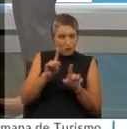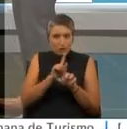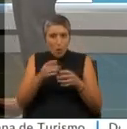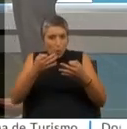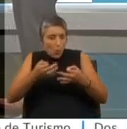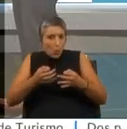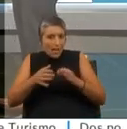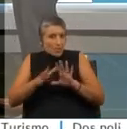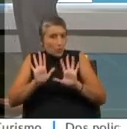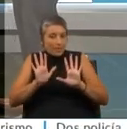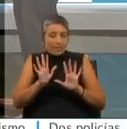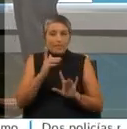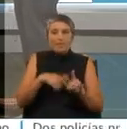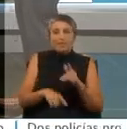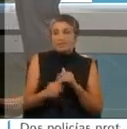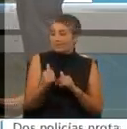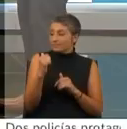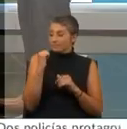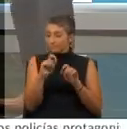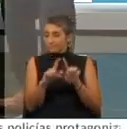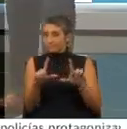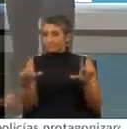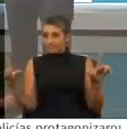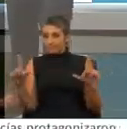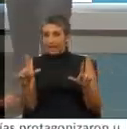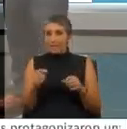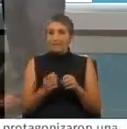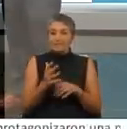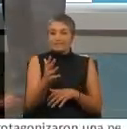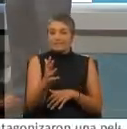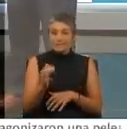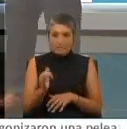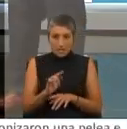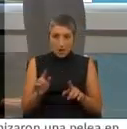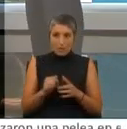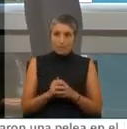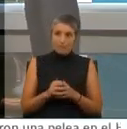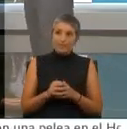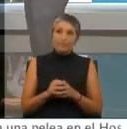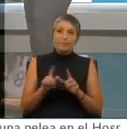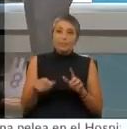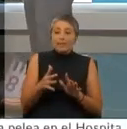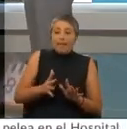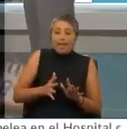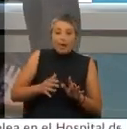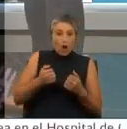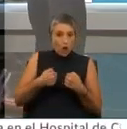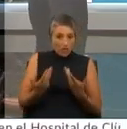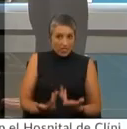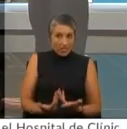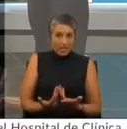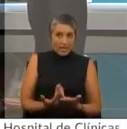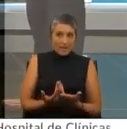muestre la amplitud desde atrás para ver si realmente está separado o Lo que pasa es que él hace como que la esconde después la mano. Claro, pero también es un